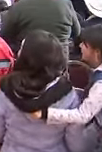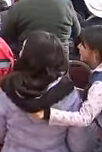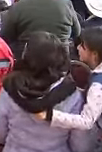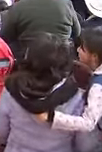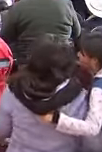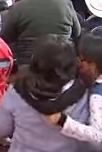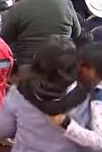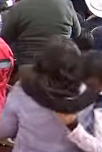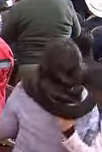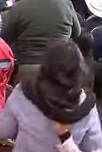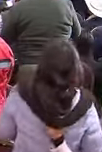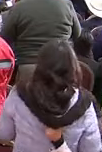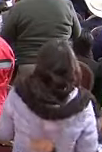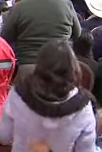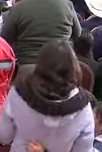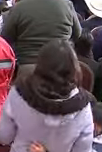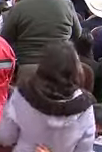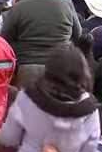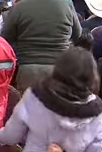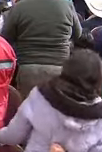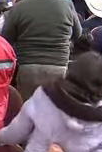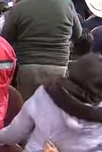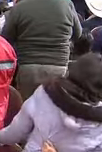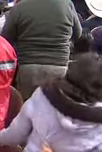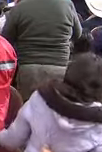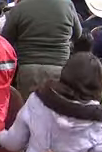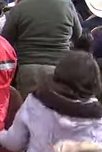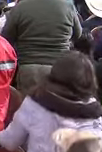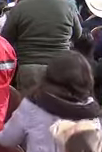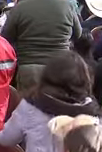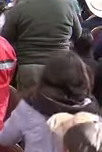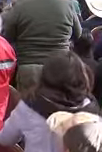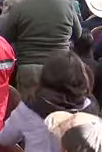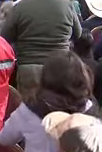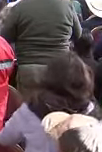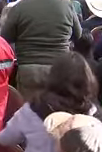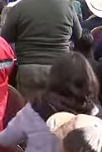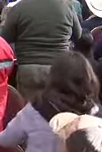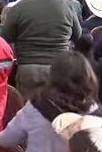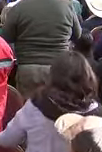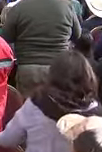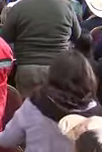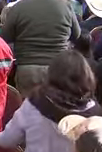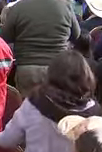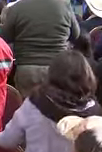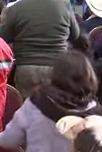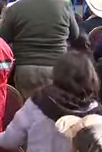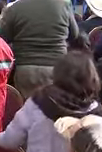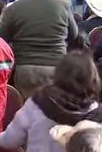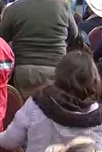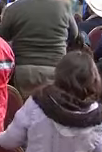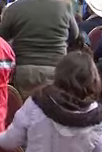Becas para el Bienestar Benito Juárez licenciado Abraham Vázquez Piceno